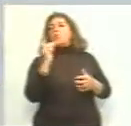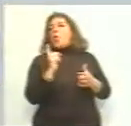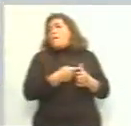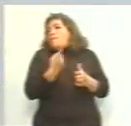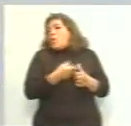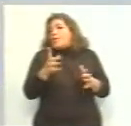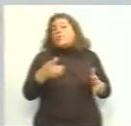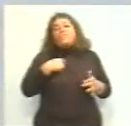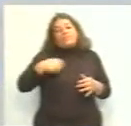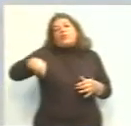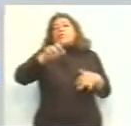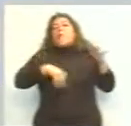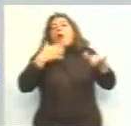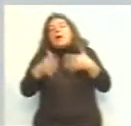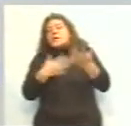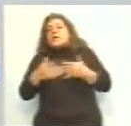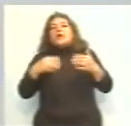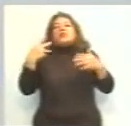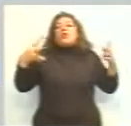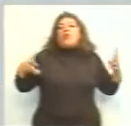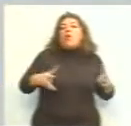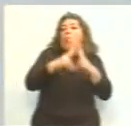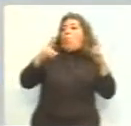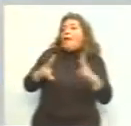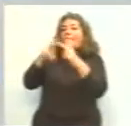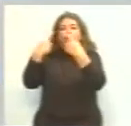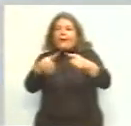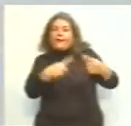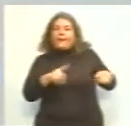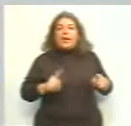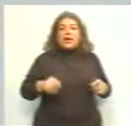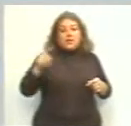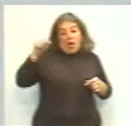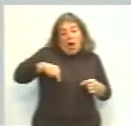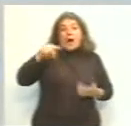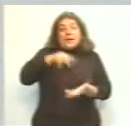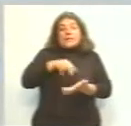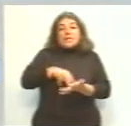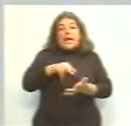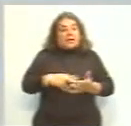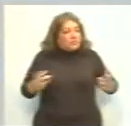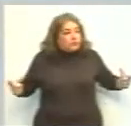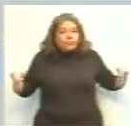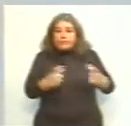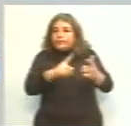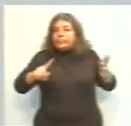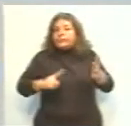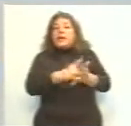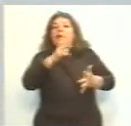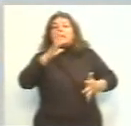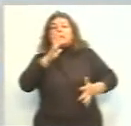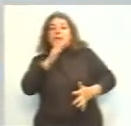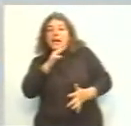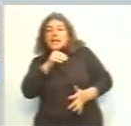Estamos haciendo una serie de encuentros en distintos lugares del país. Hoy Salta va a ser sede el día 13 y 14,